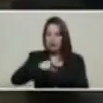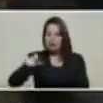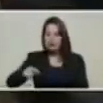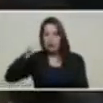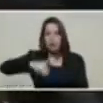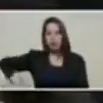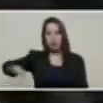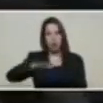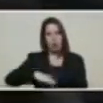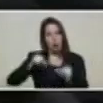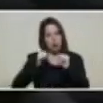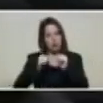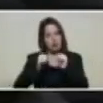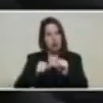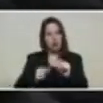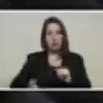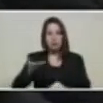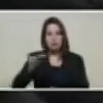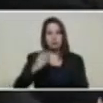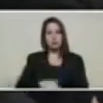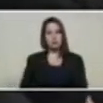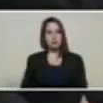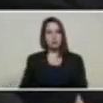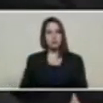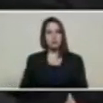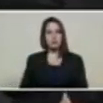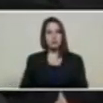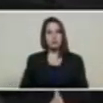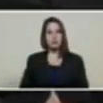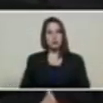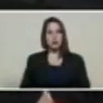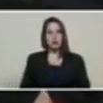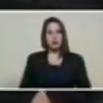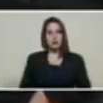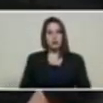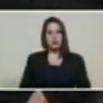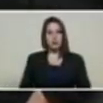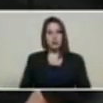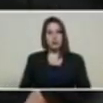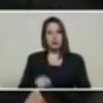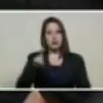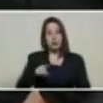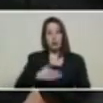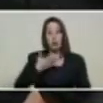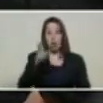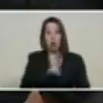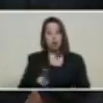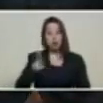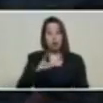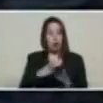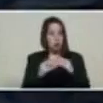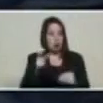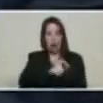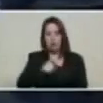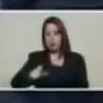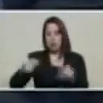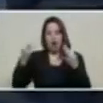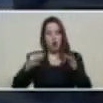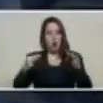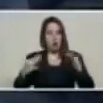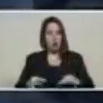manera estable, permanente, y además estar al servicio de los ciudadanos y de las ciudadanas